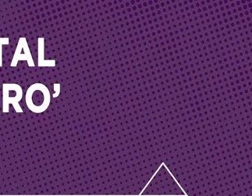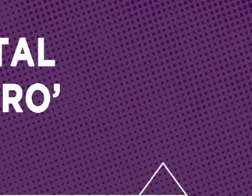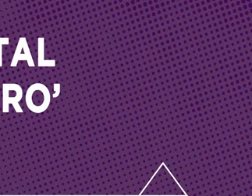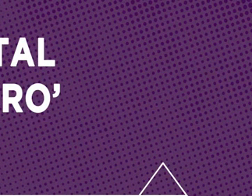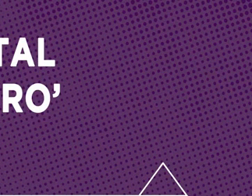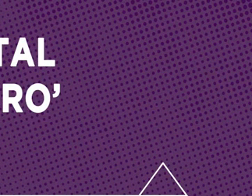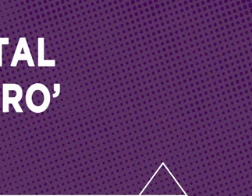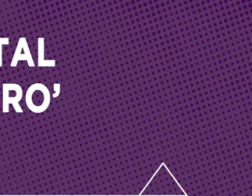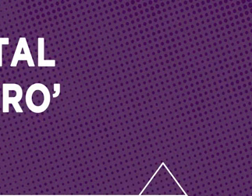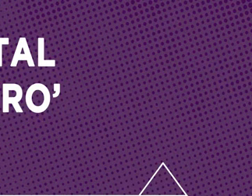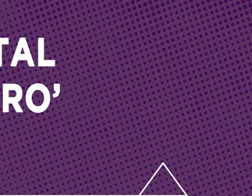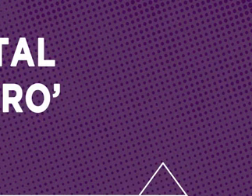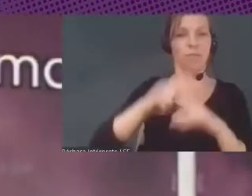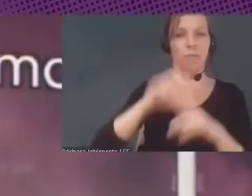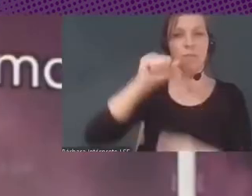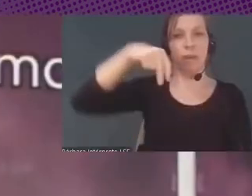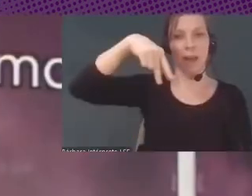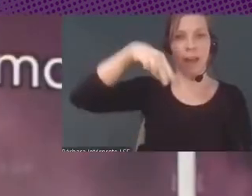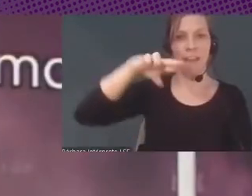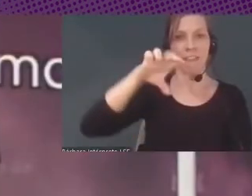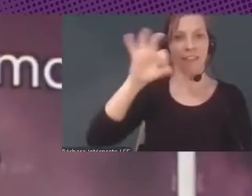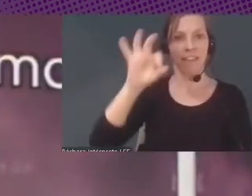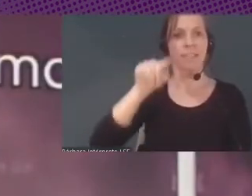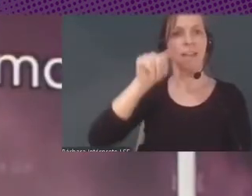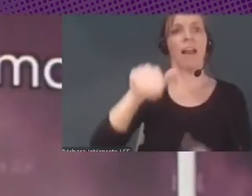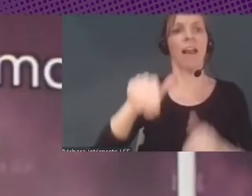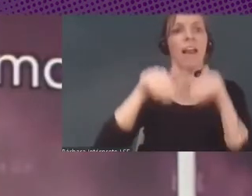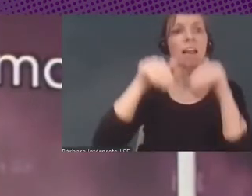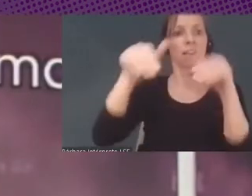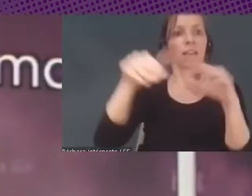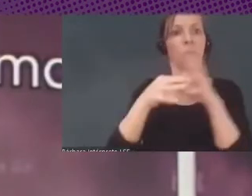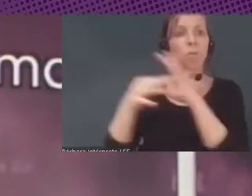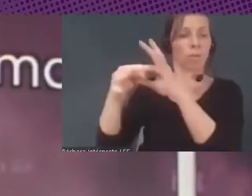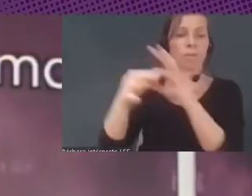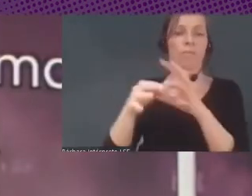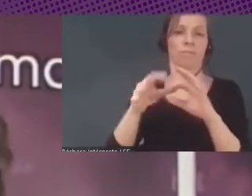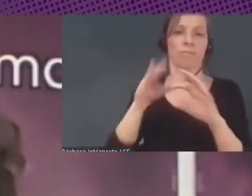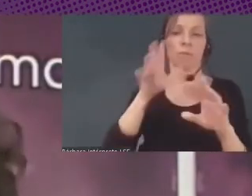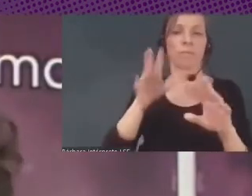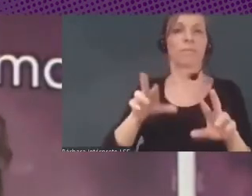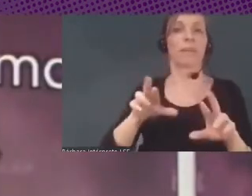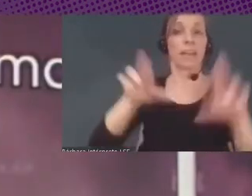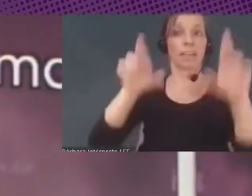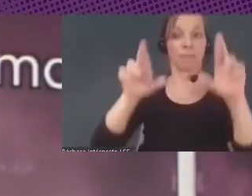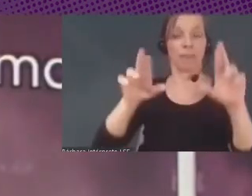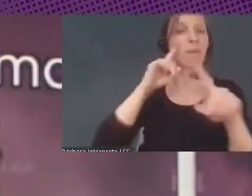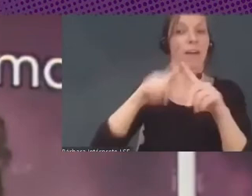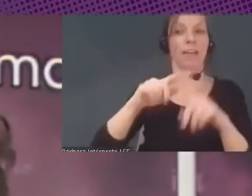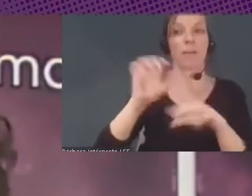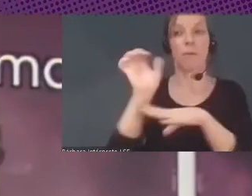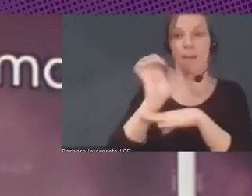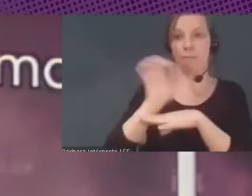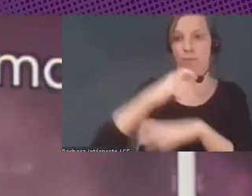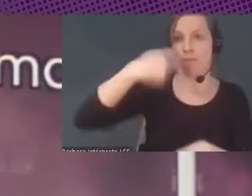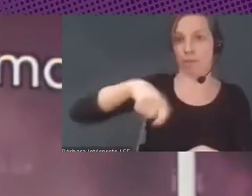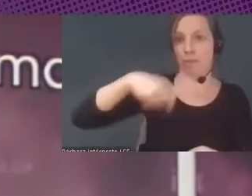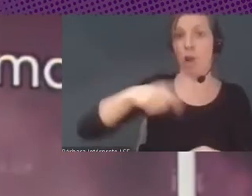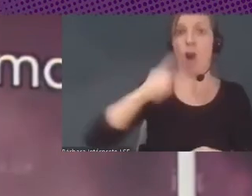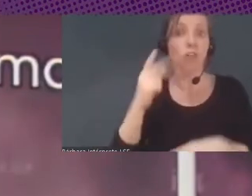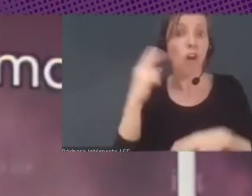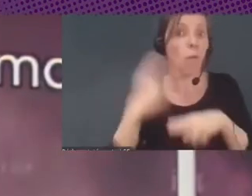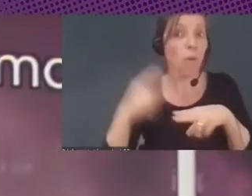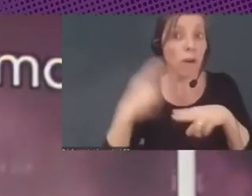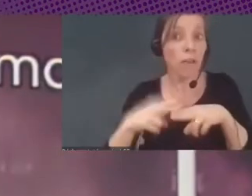a Andrés Arauz, que es candidato por Unión por la Esperanza a la presidencia de Ecuador. No solo es político, no solo ha sido